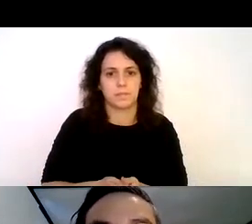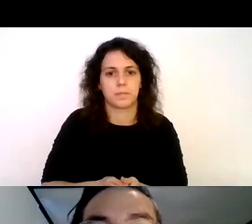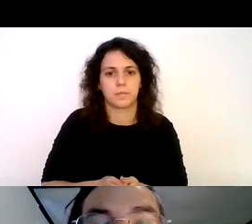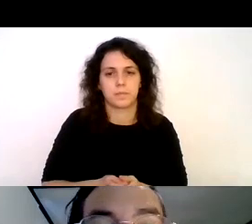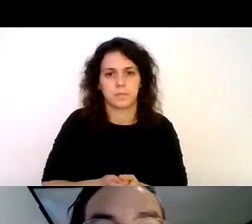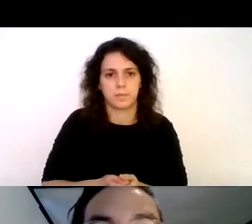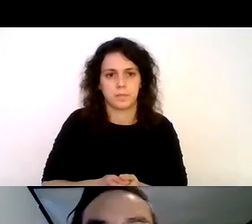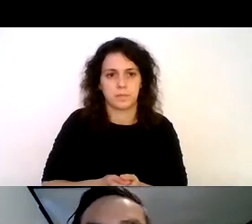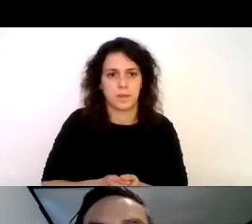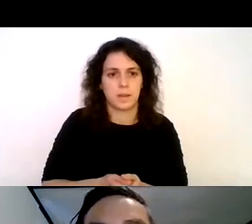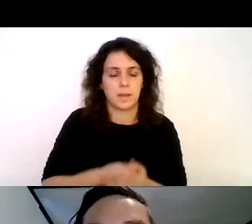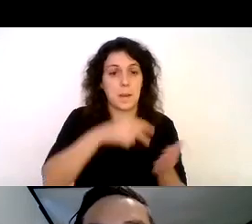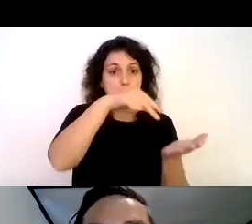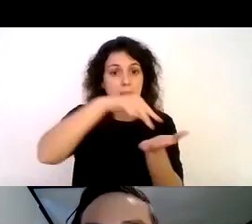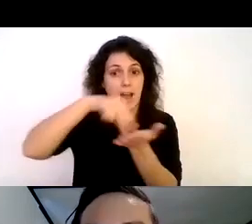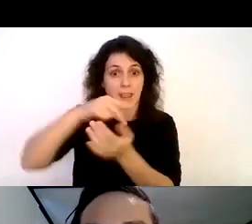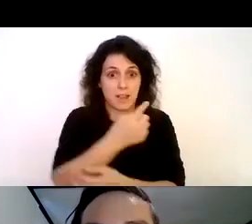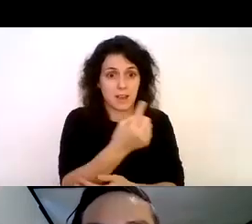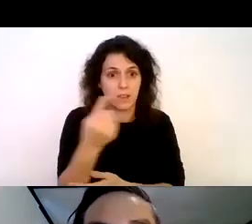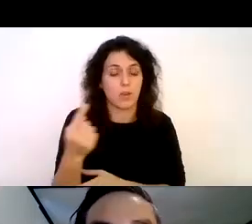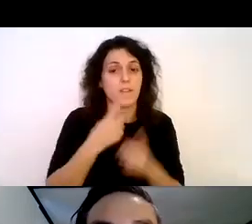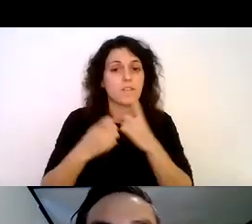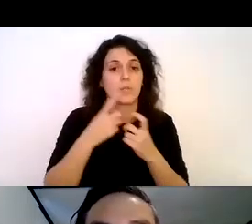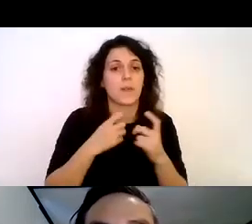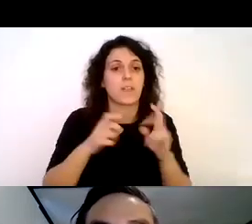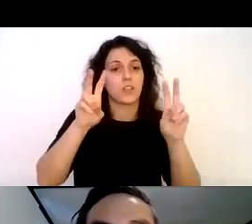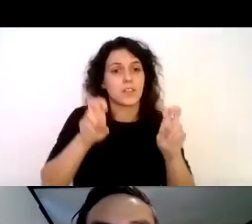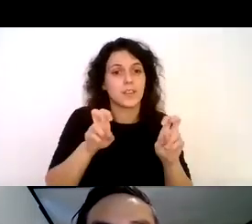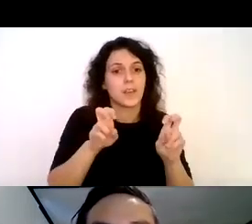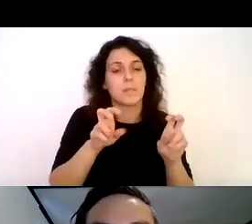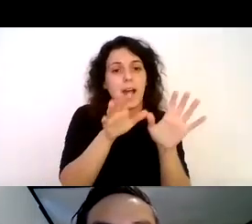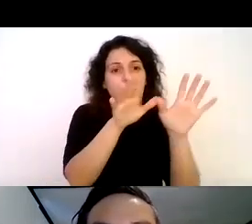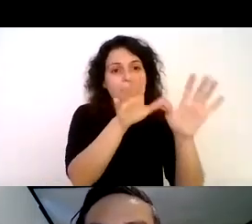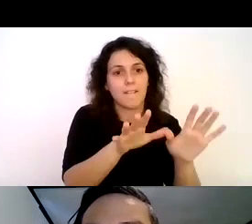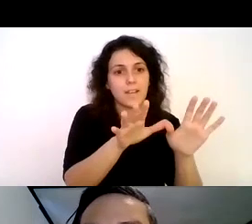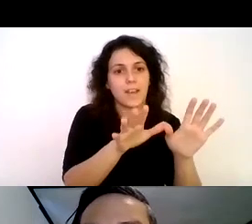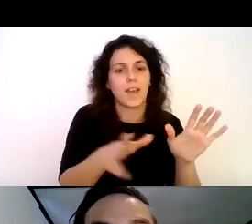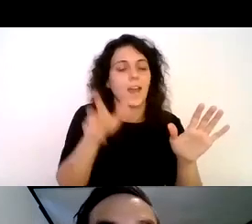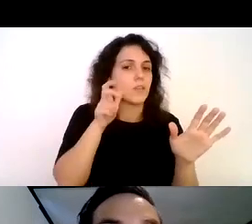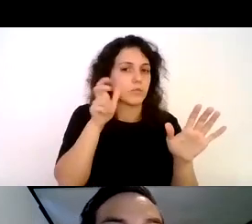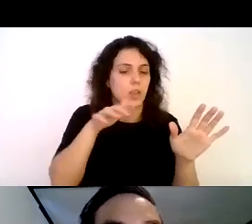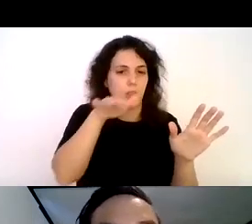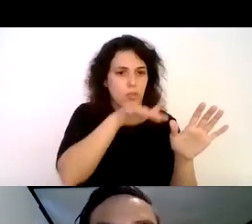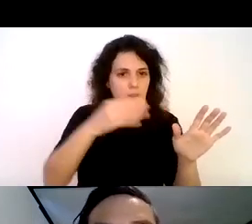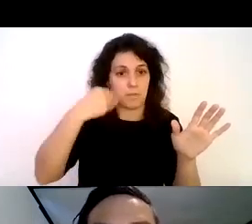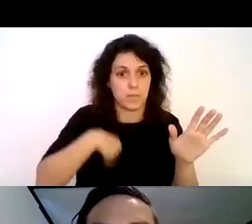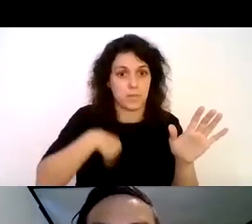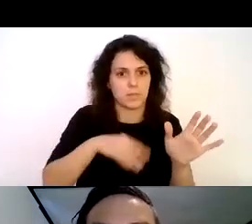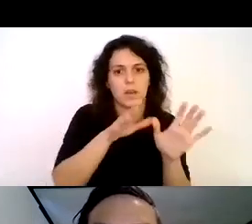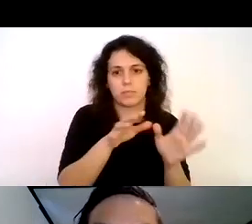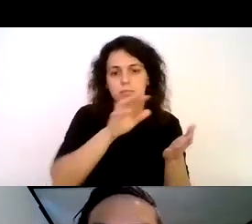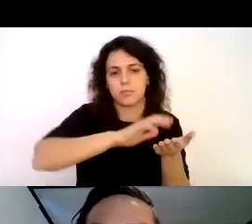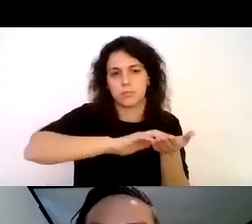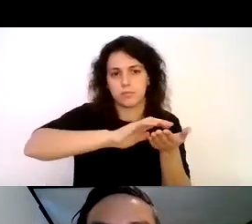bueno en cada parada se entregaba la información sobre el ave que había sido mayoritariamente escuchada en el lugar y por ejemplo aquí